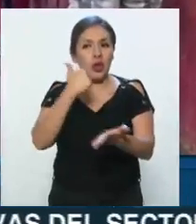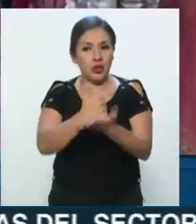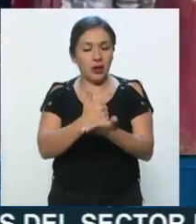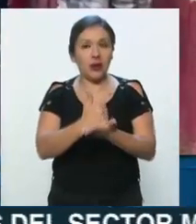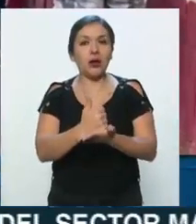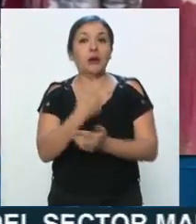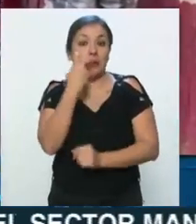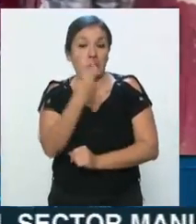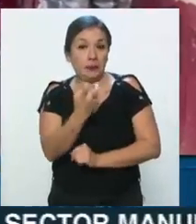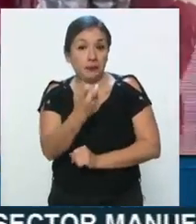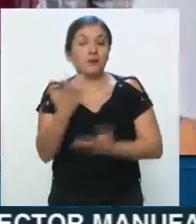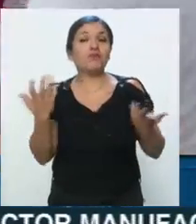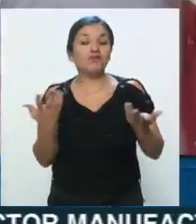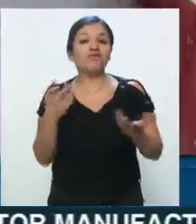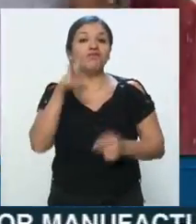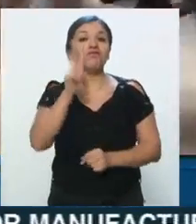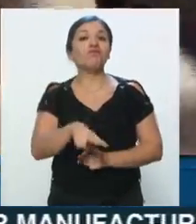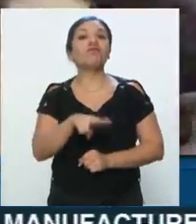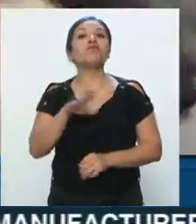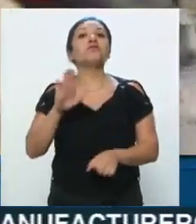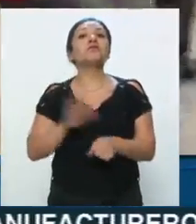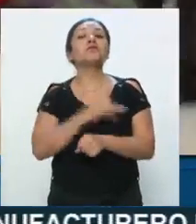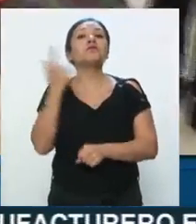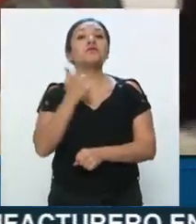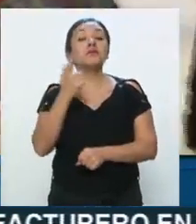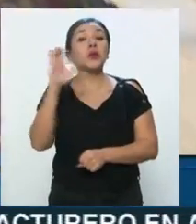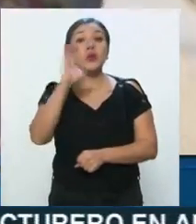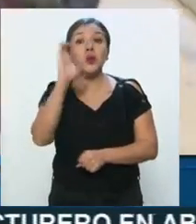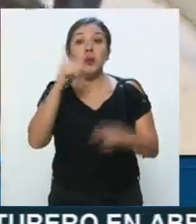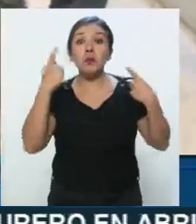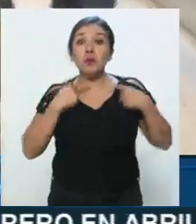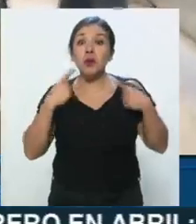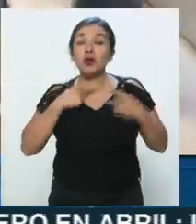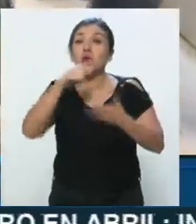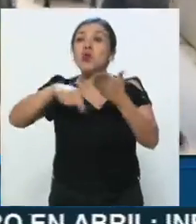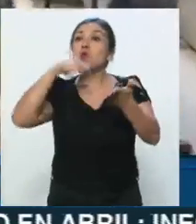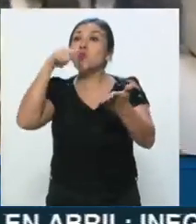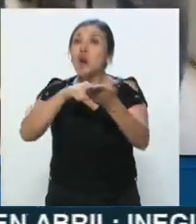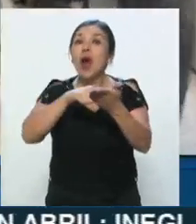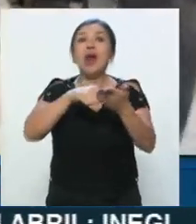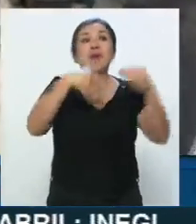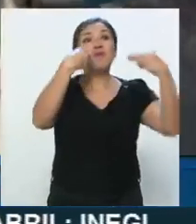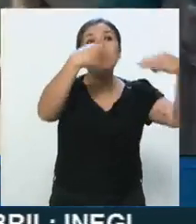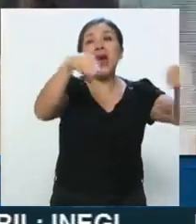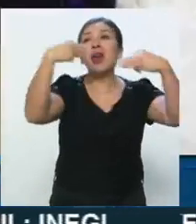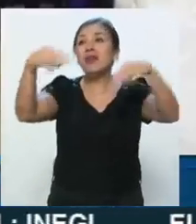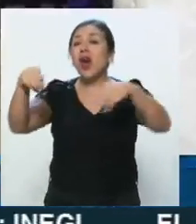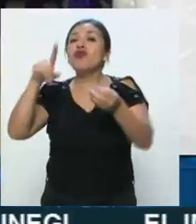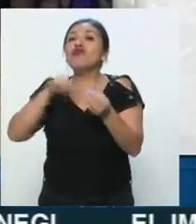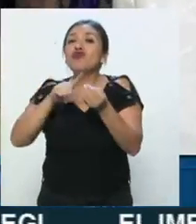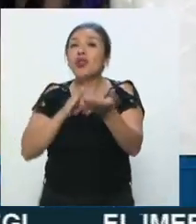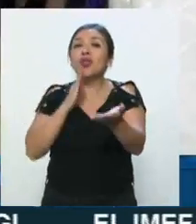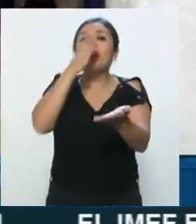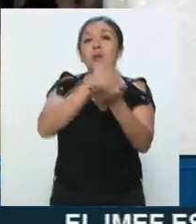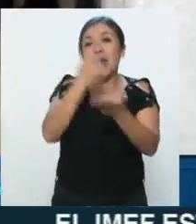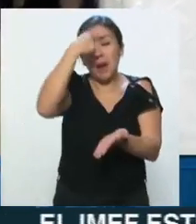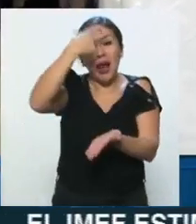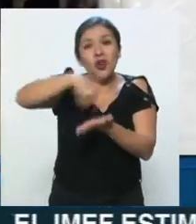porque pues al reducirse el número de lugares y de espacios donde podemos